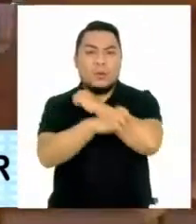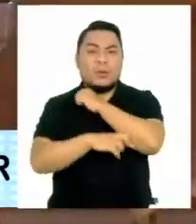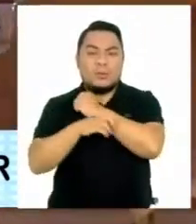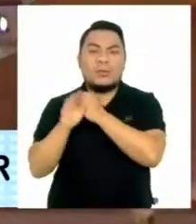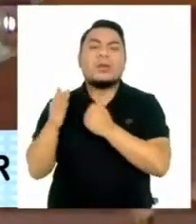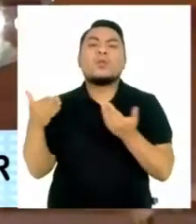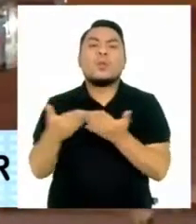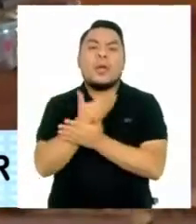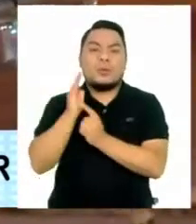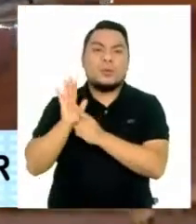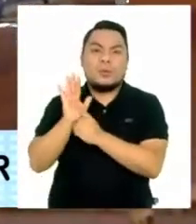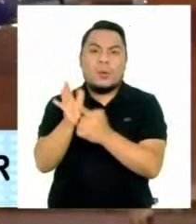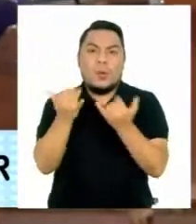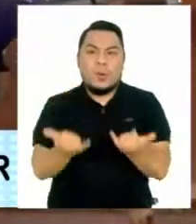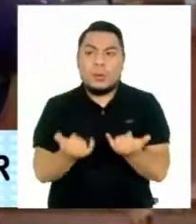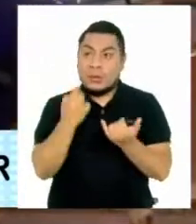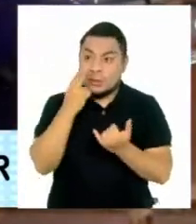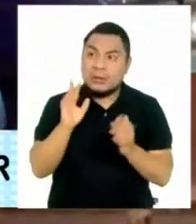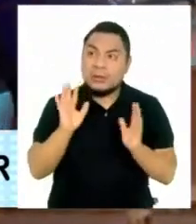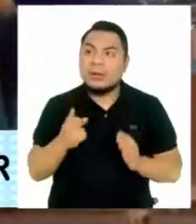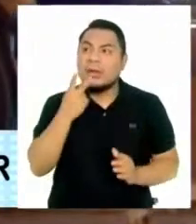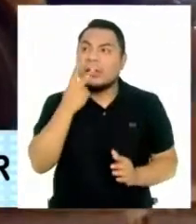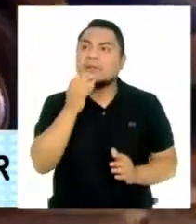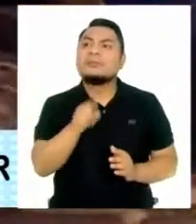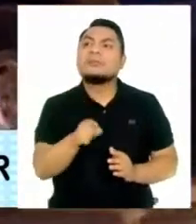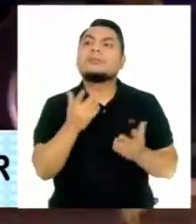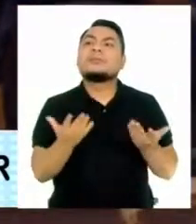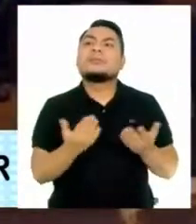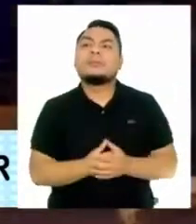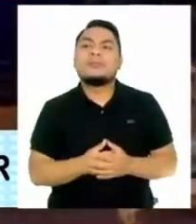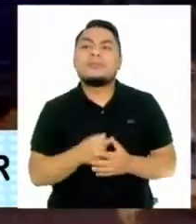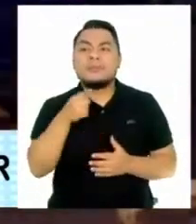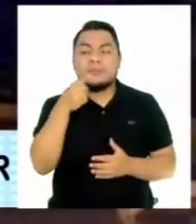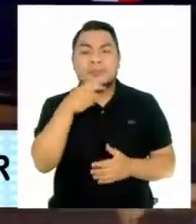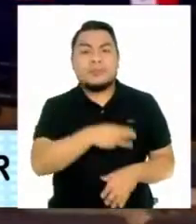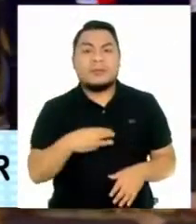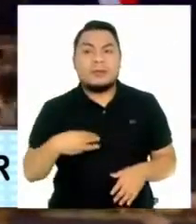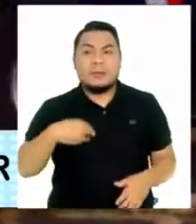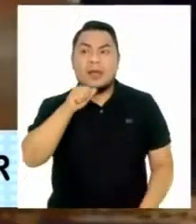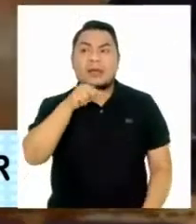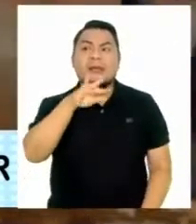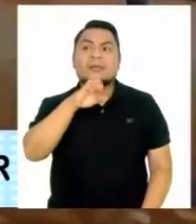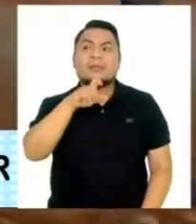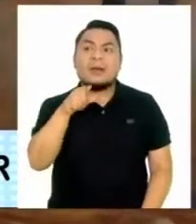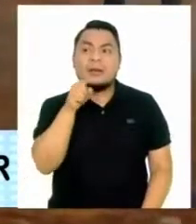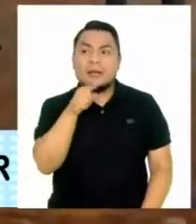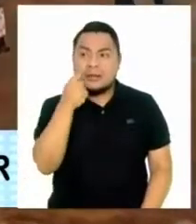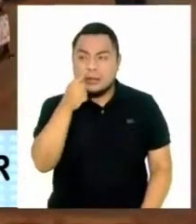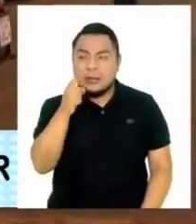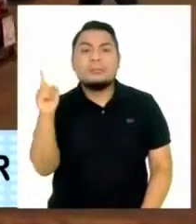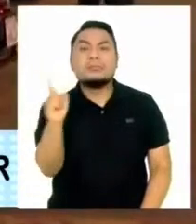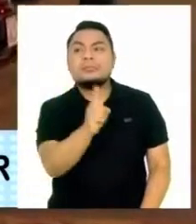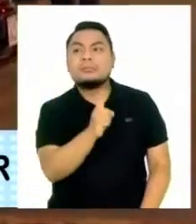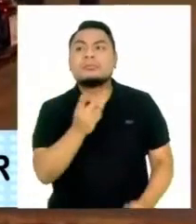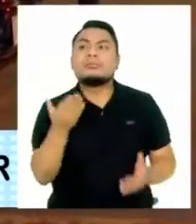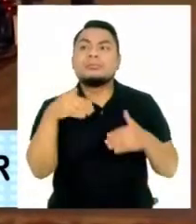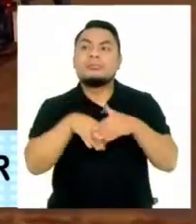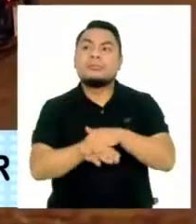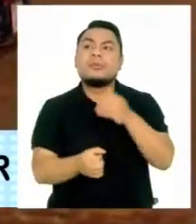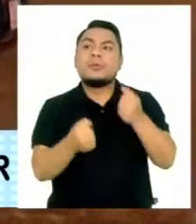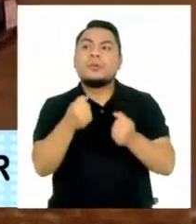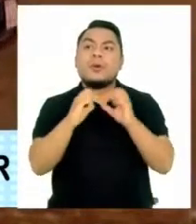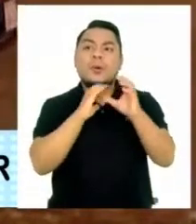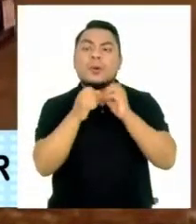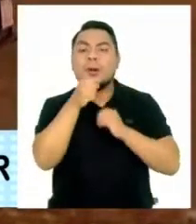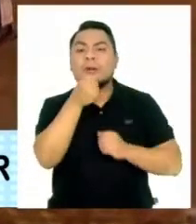Héctor Bésar. ¿Verdad? Vemos movimiento, vamos a ver si quizás el ministro Aníbal Torres sale y se dirige a los medios de